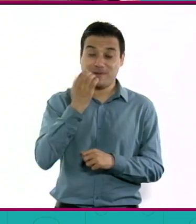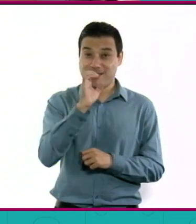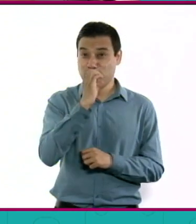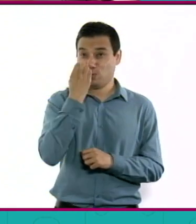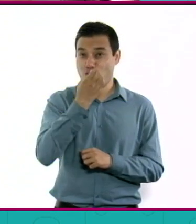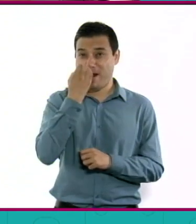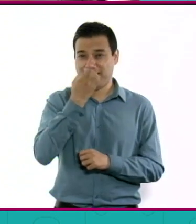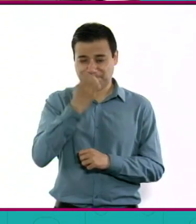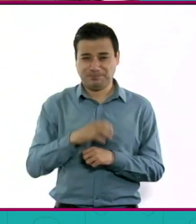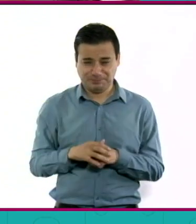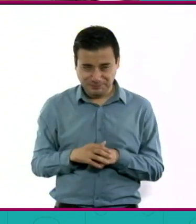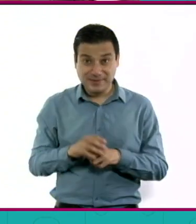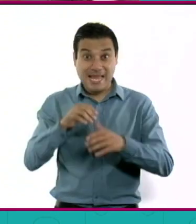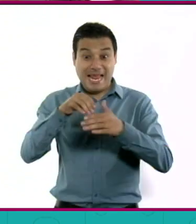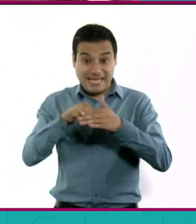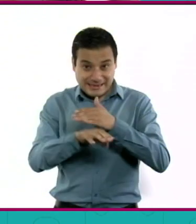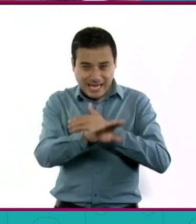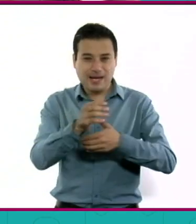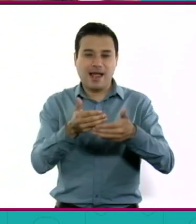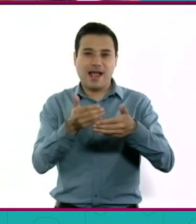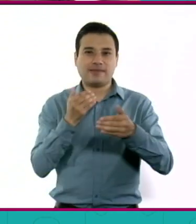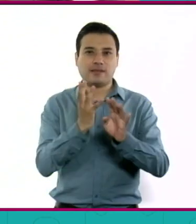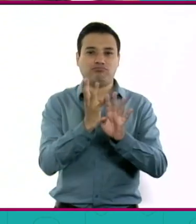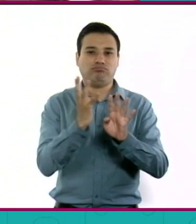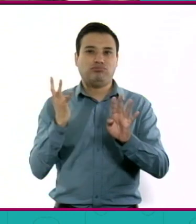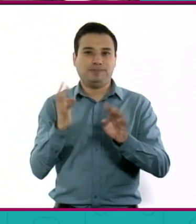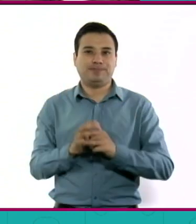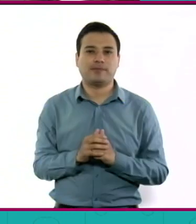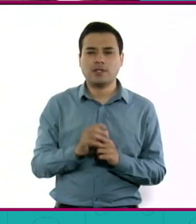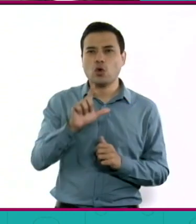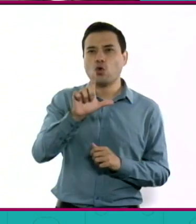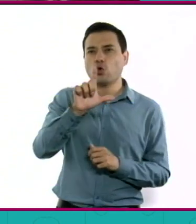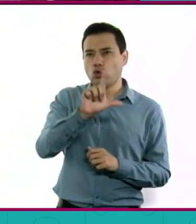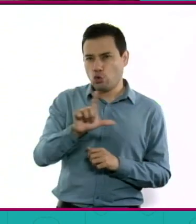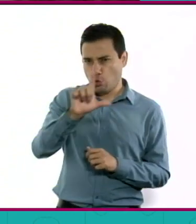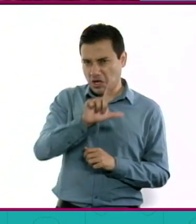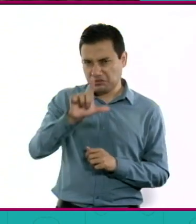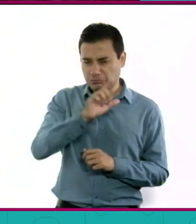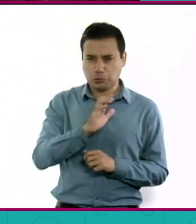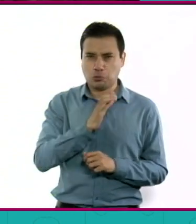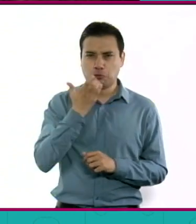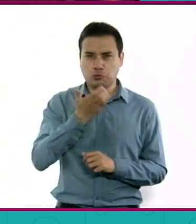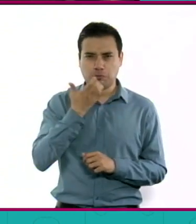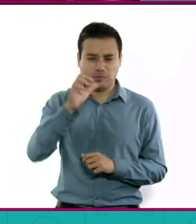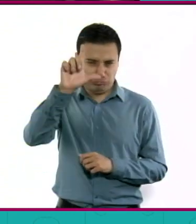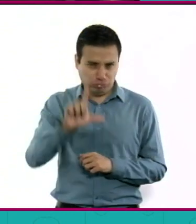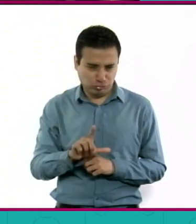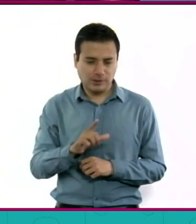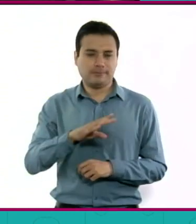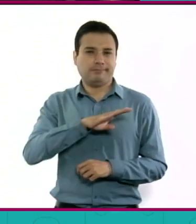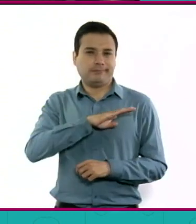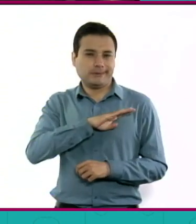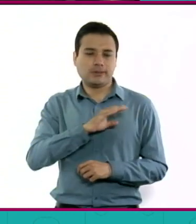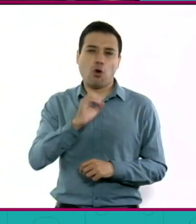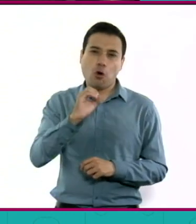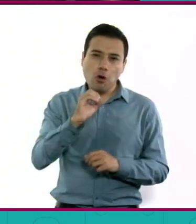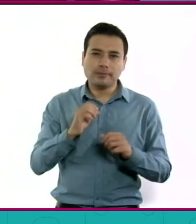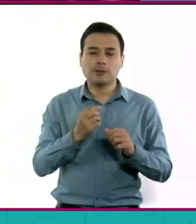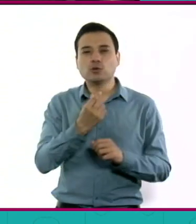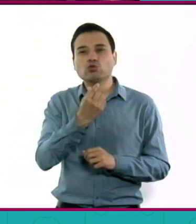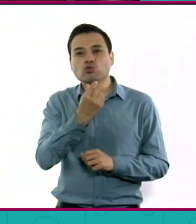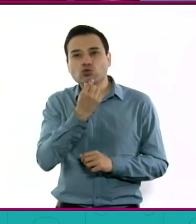los lunes había honores a la bandera, había, ¿no? Se decía algún verso, se